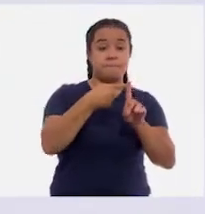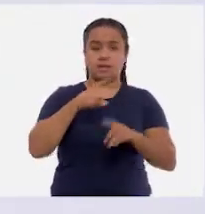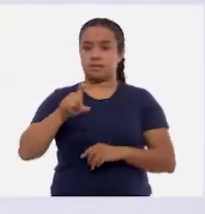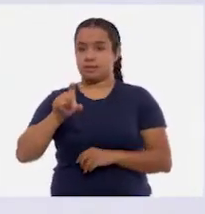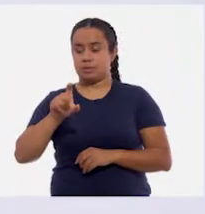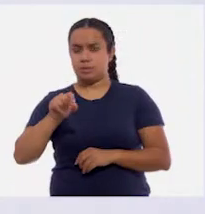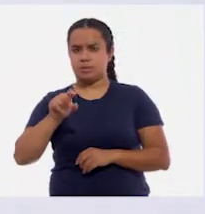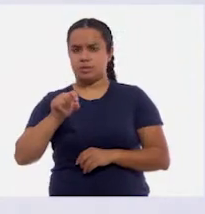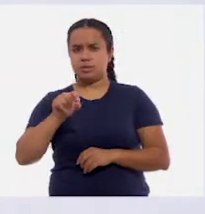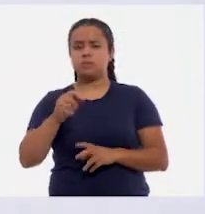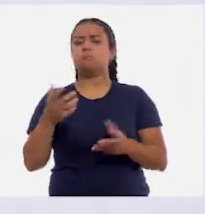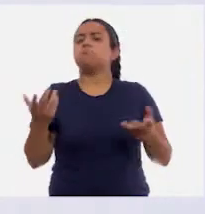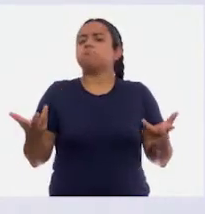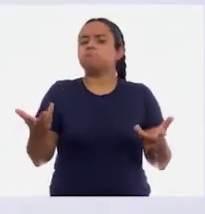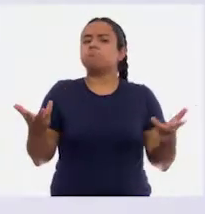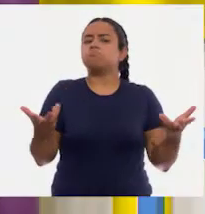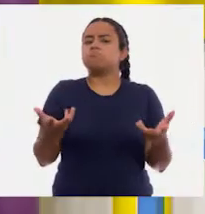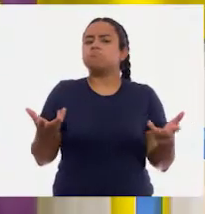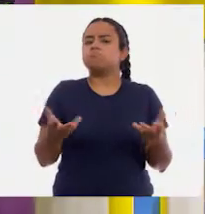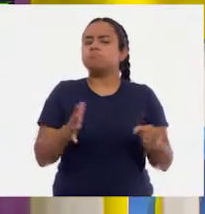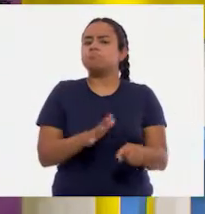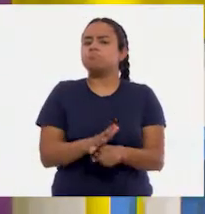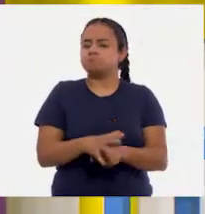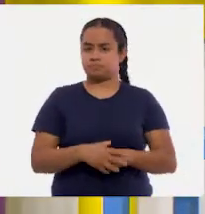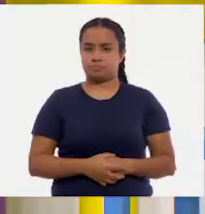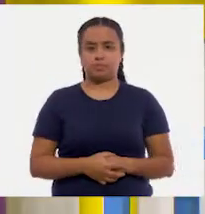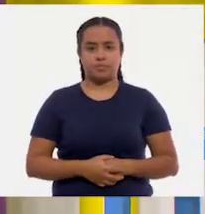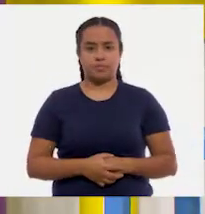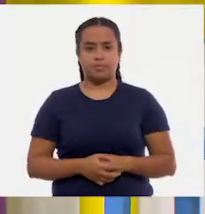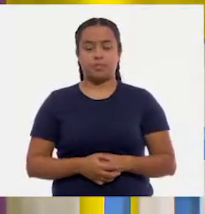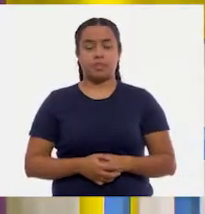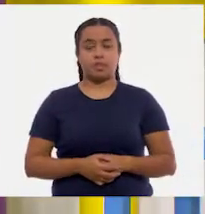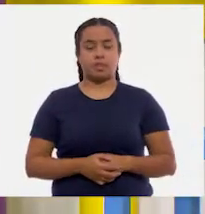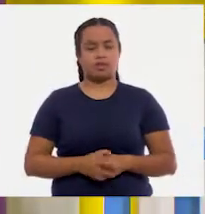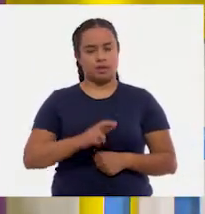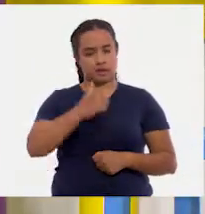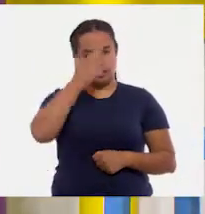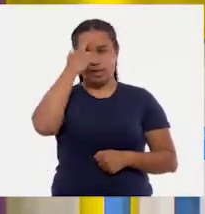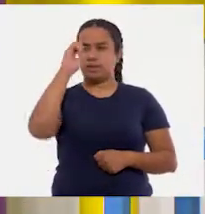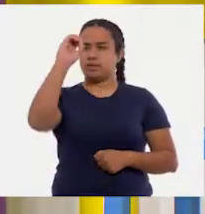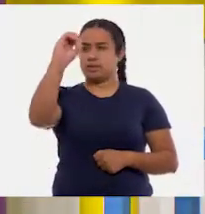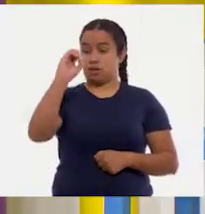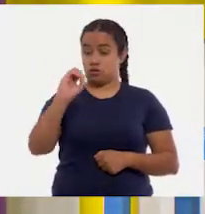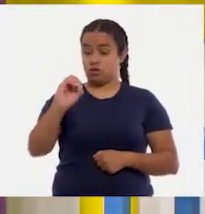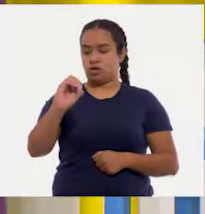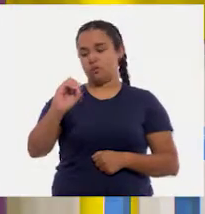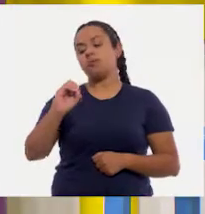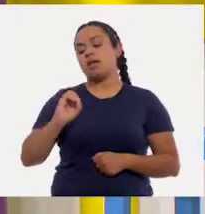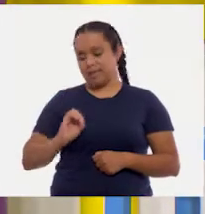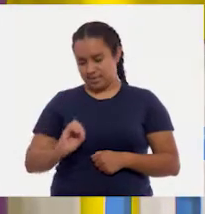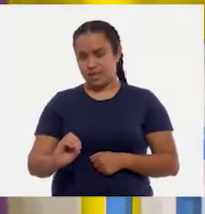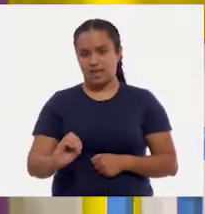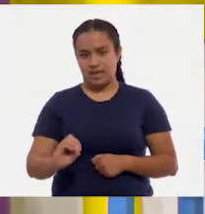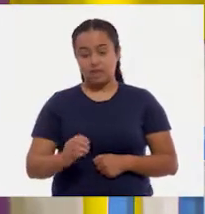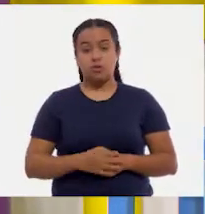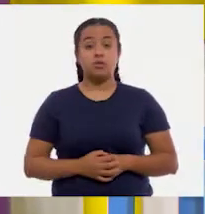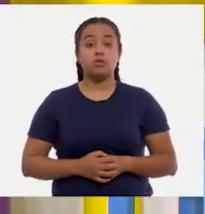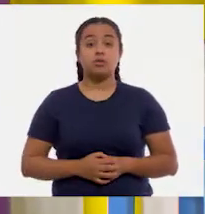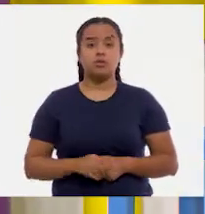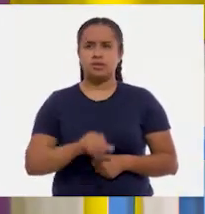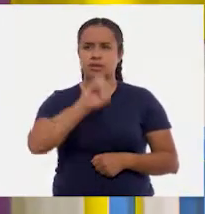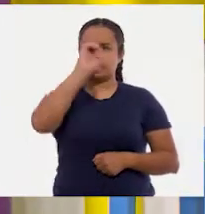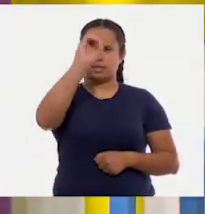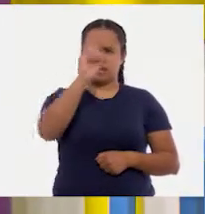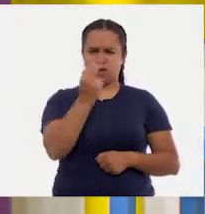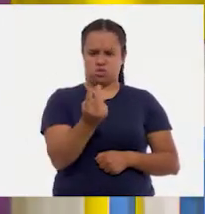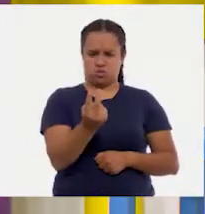¿qué es lo que hago? A ver, si lo hacemos por partes, quedamos que cero y cero, pues es cero. Y donde está el cero y